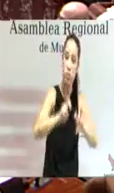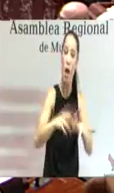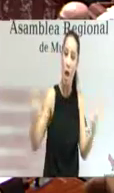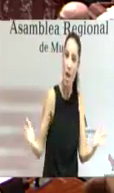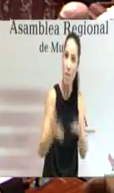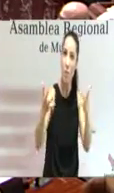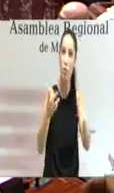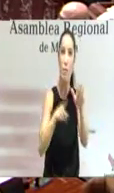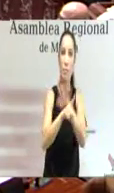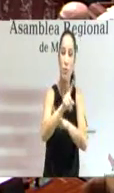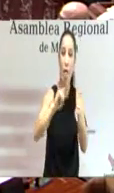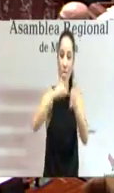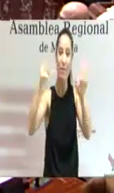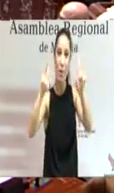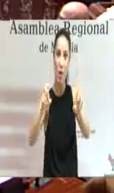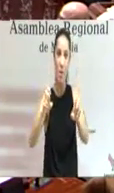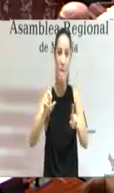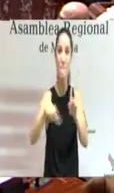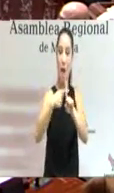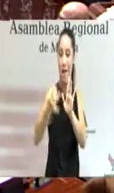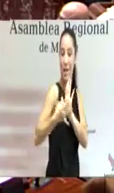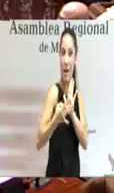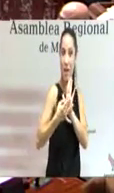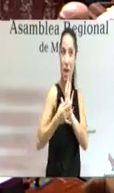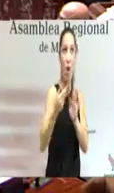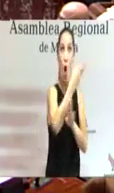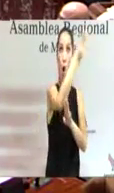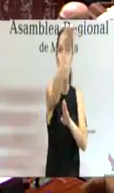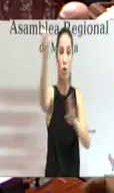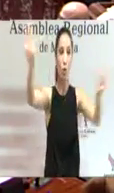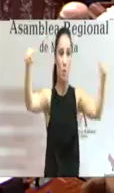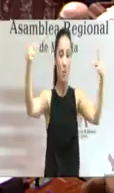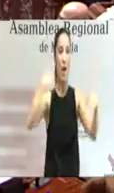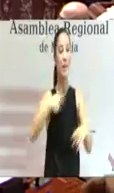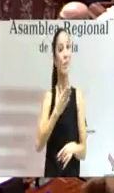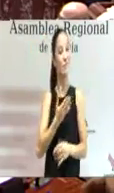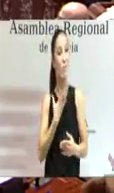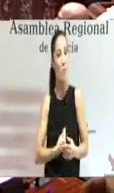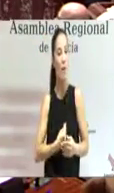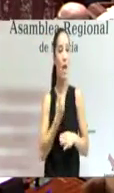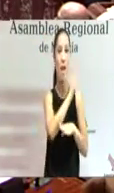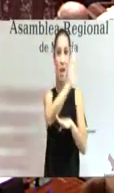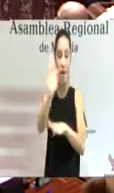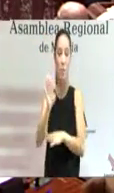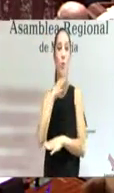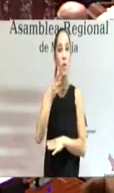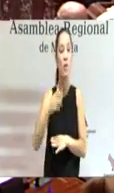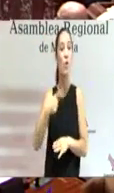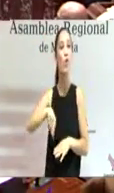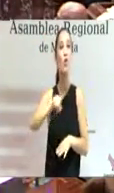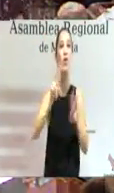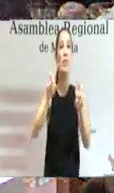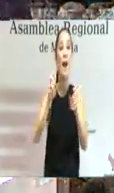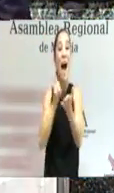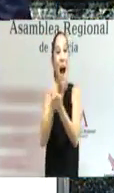la eficiencia que hoy nos hace ser ejemplo más allá de nuestras fronteras. Y lo haremos estando siempre del lado de nuestros agricultores,